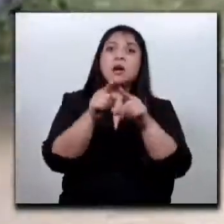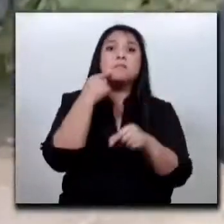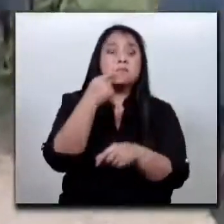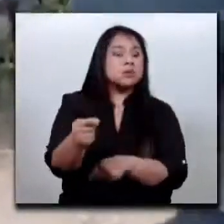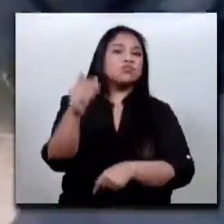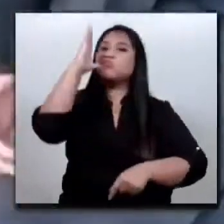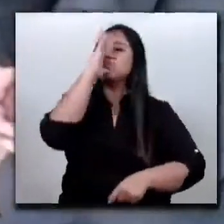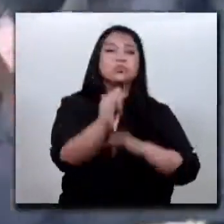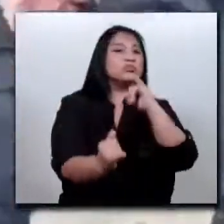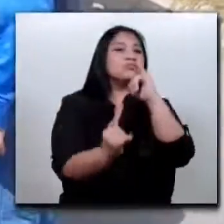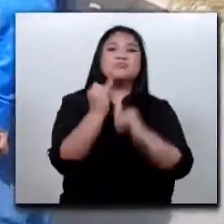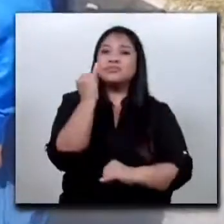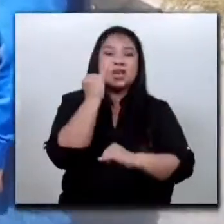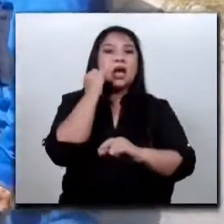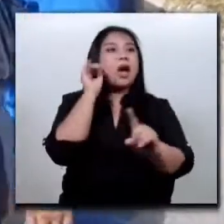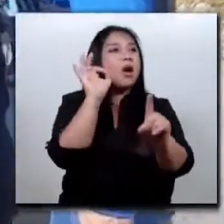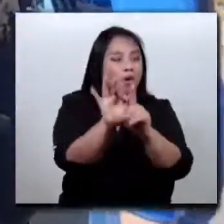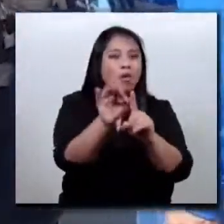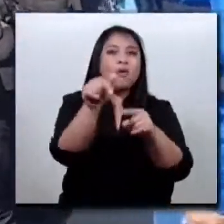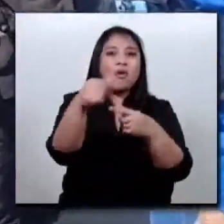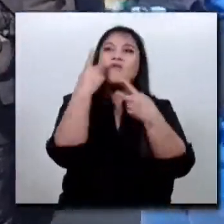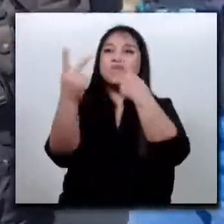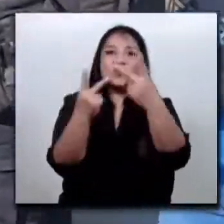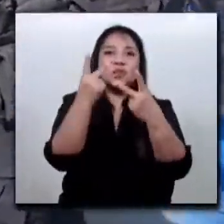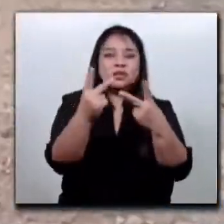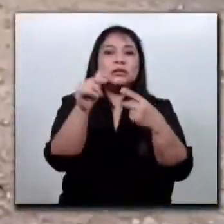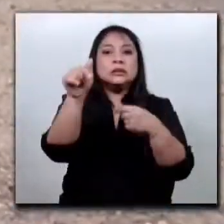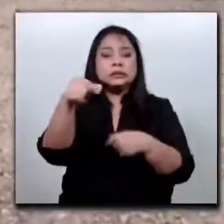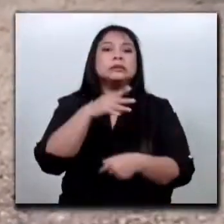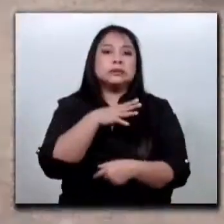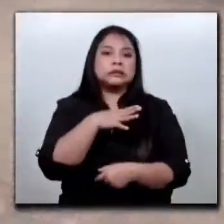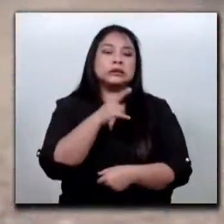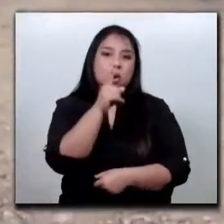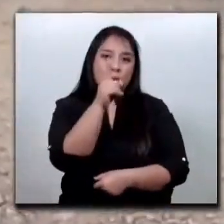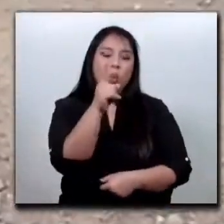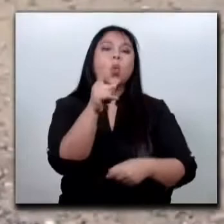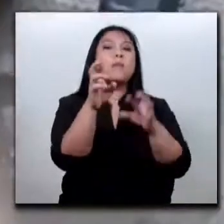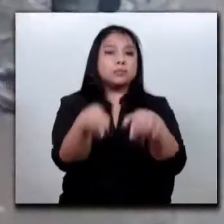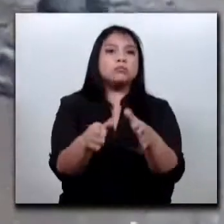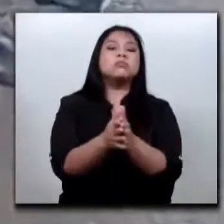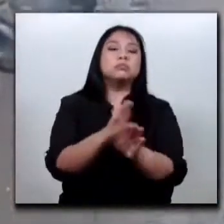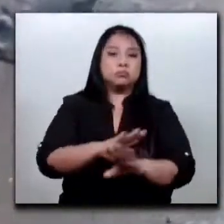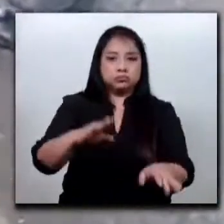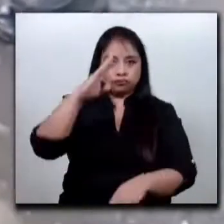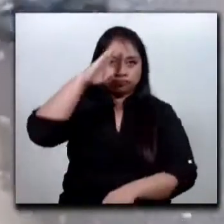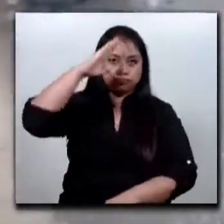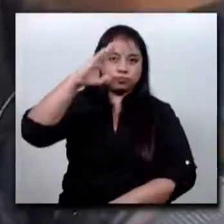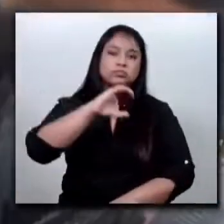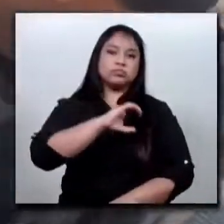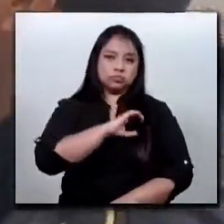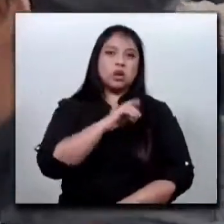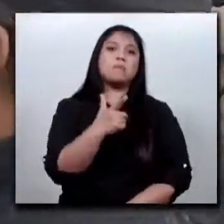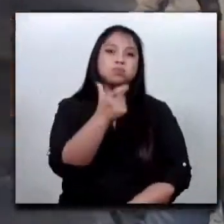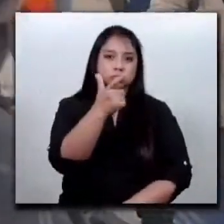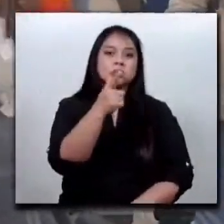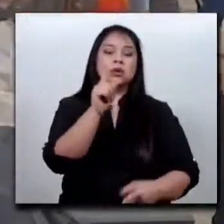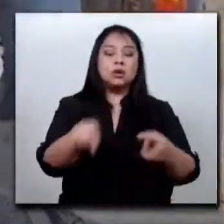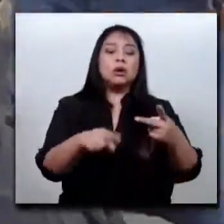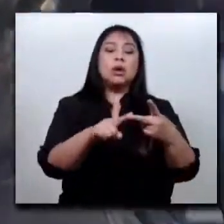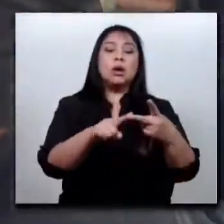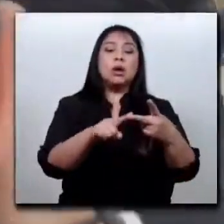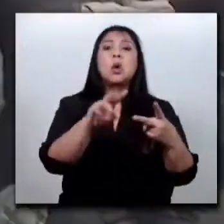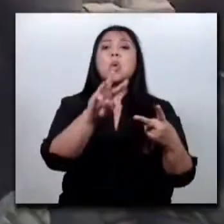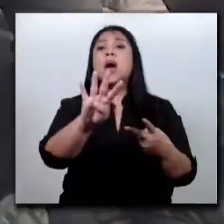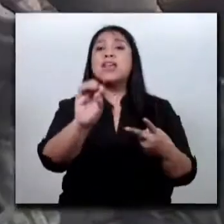diligencias. Las acciones anteriores dejaron como saldo un inspector fallecido por arma de fuego, 40 lesionados por golpes